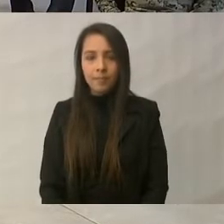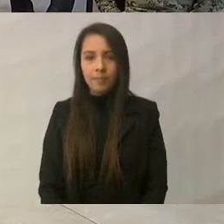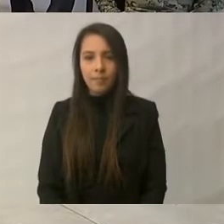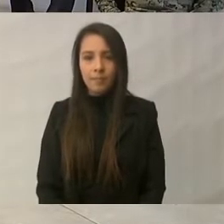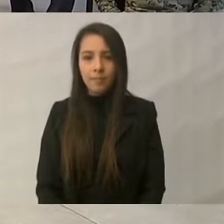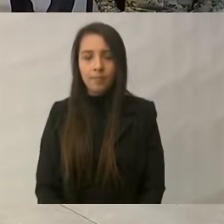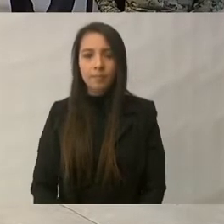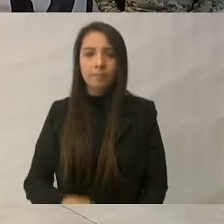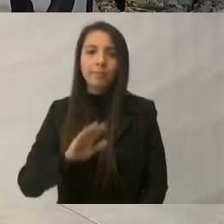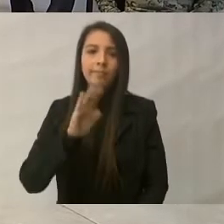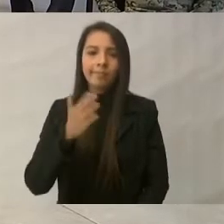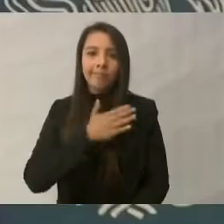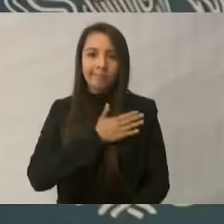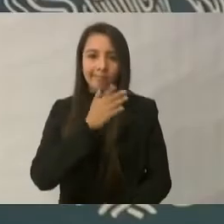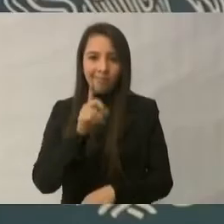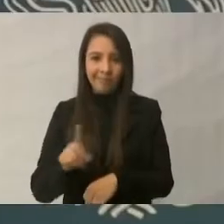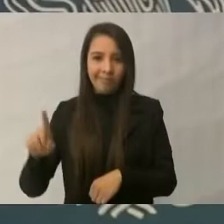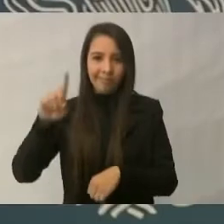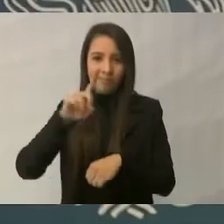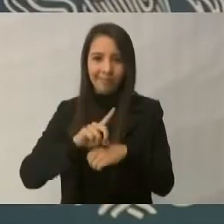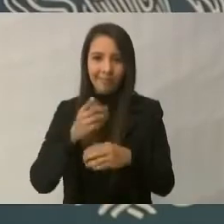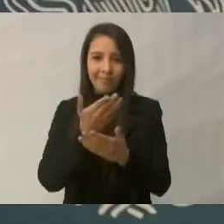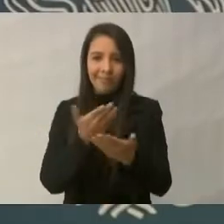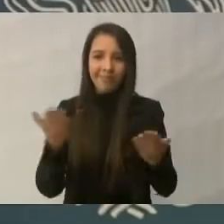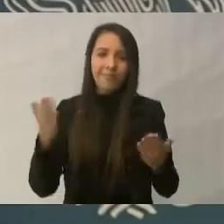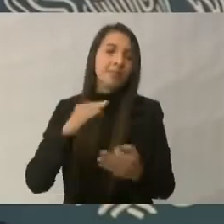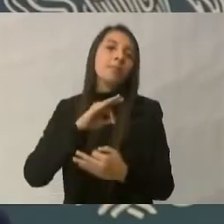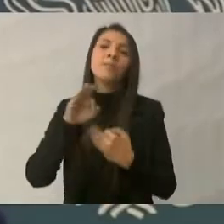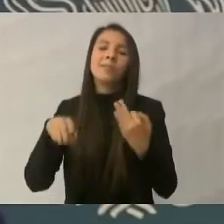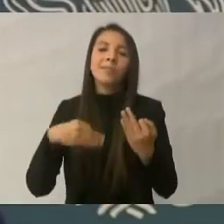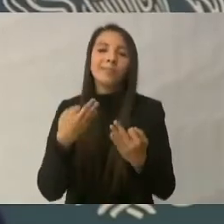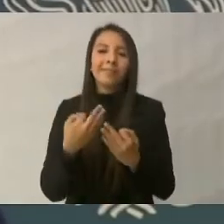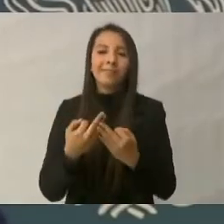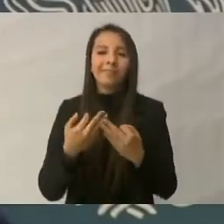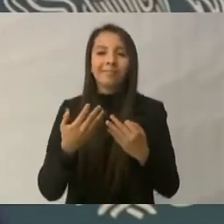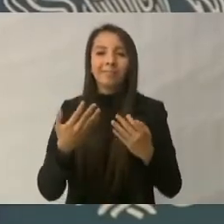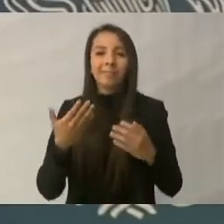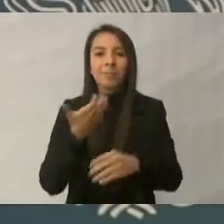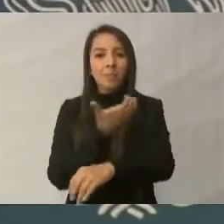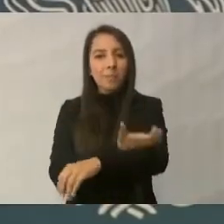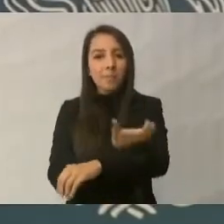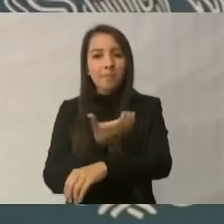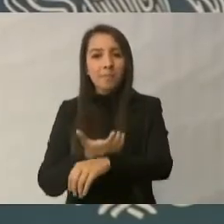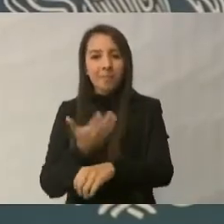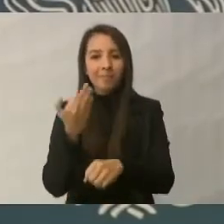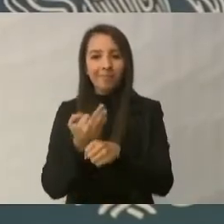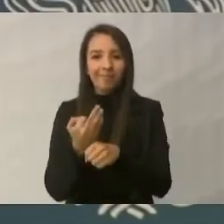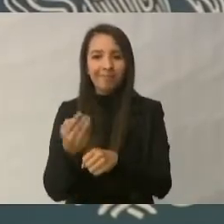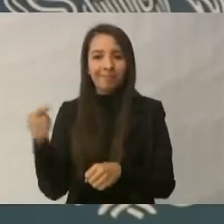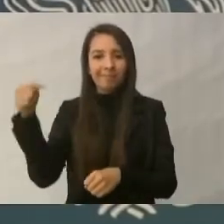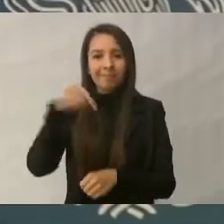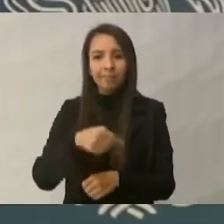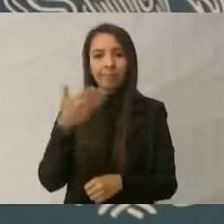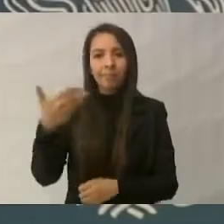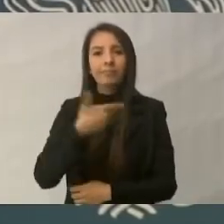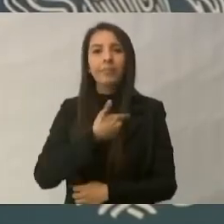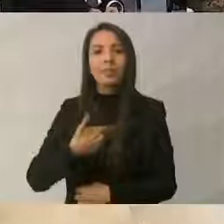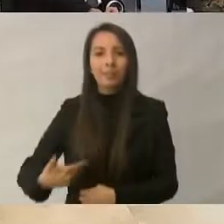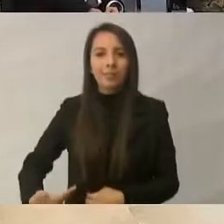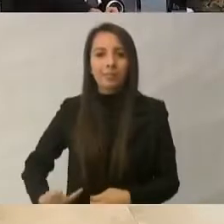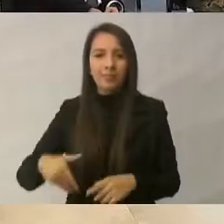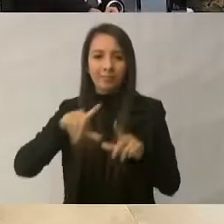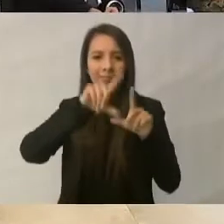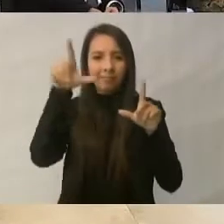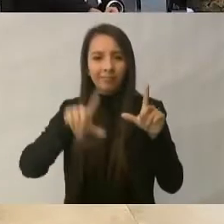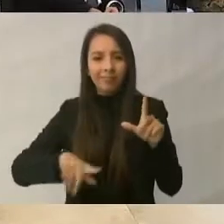Muy buenos días a todos los compañeros de México que nos acompañan. Señor presidente de la República, compañeros